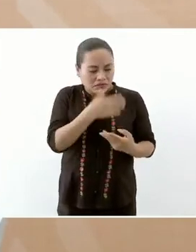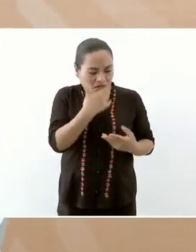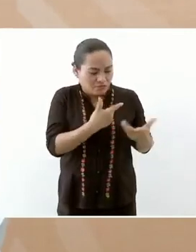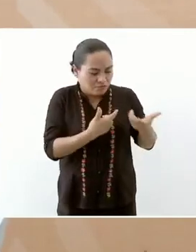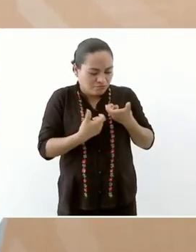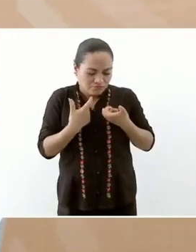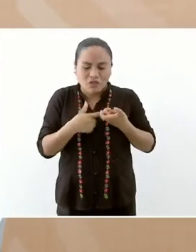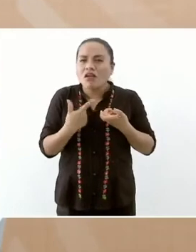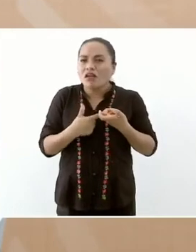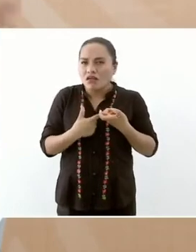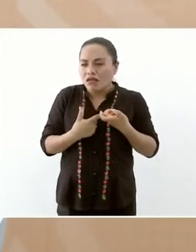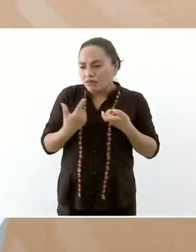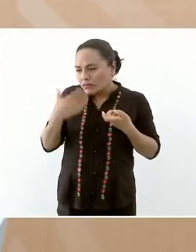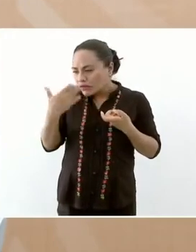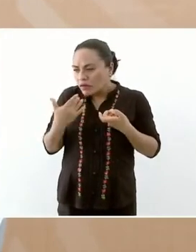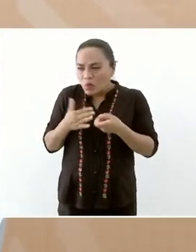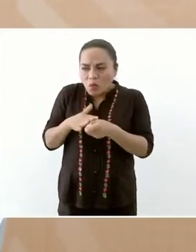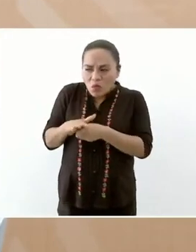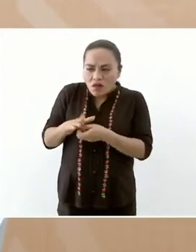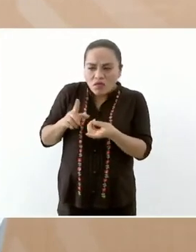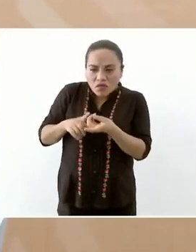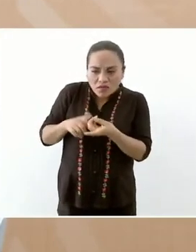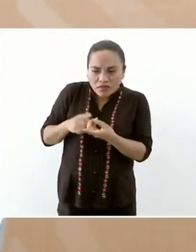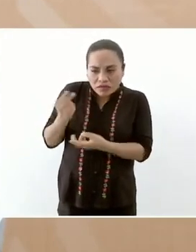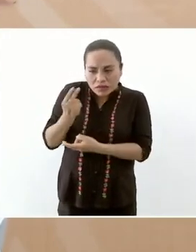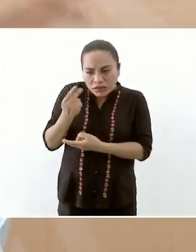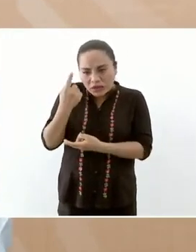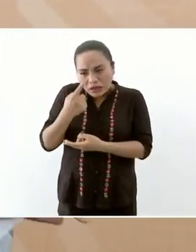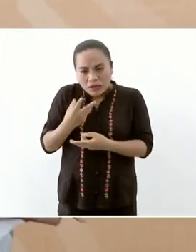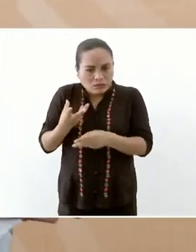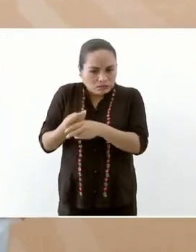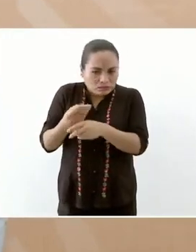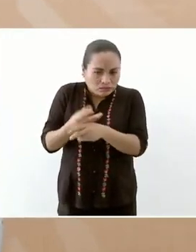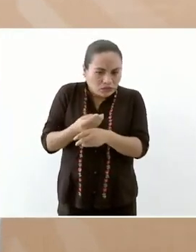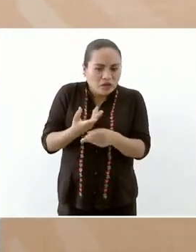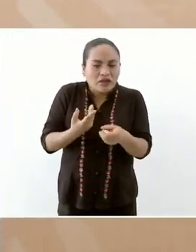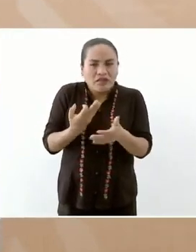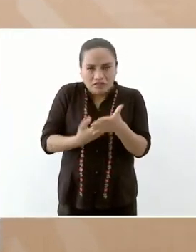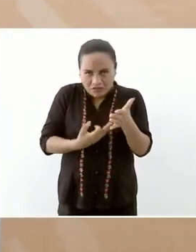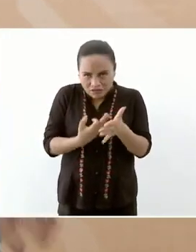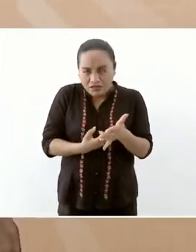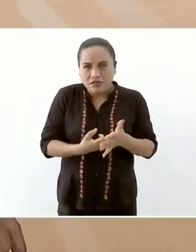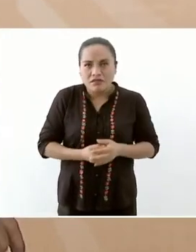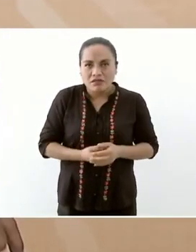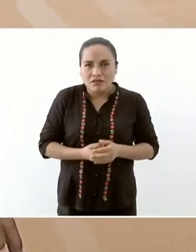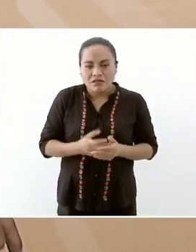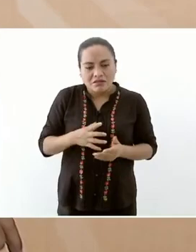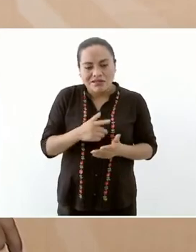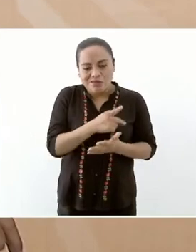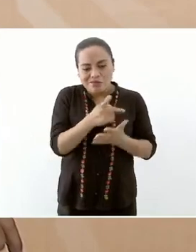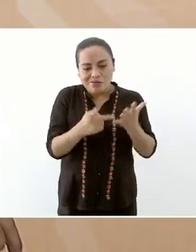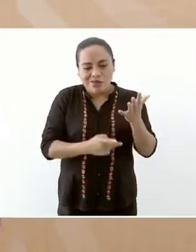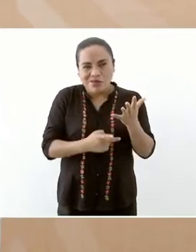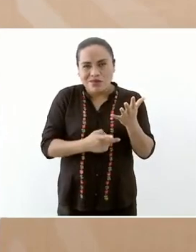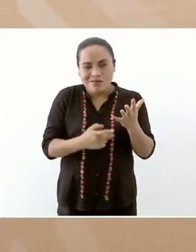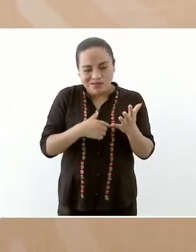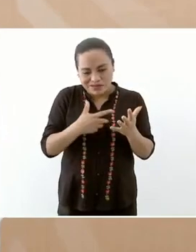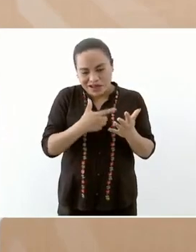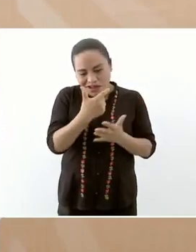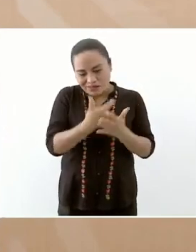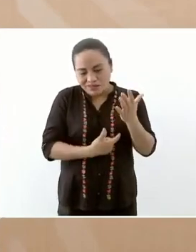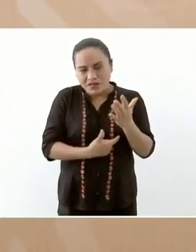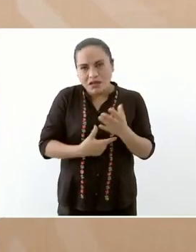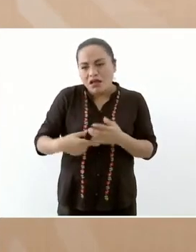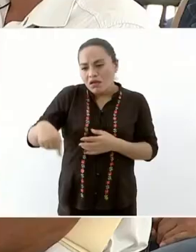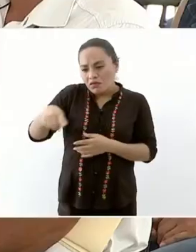que no esté contemplado en los otros programas ya ustedes